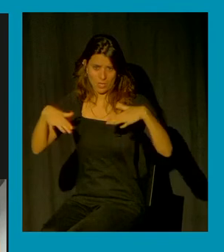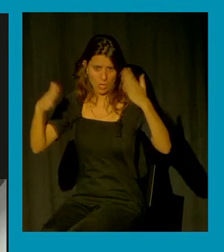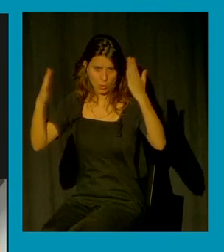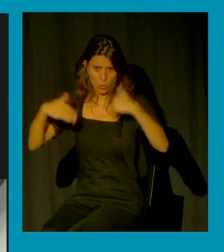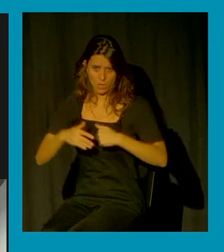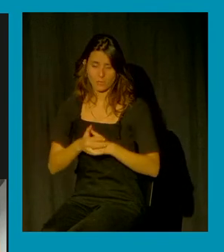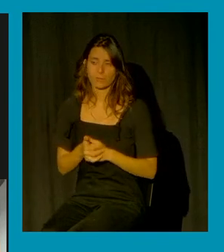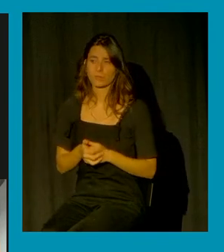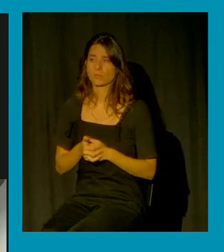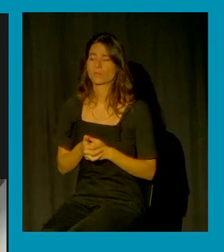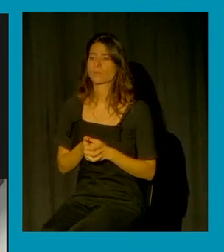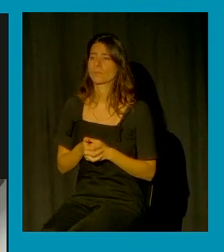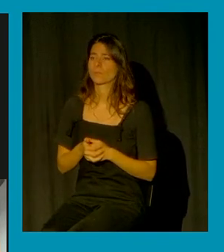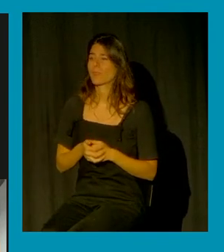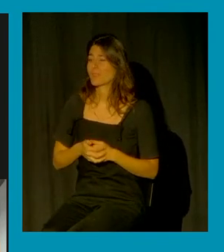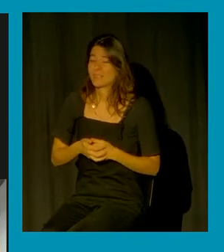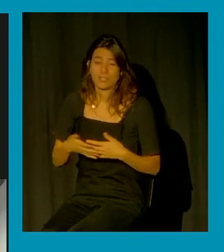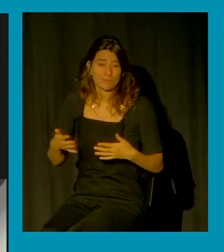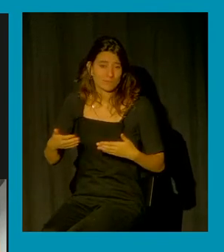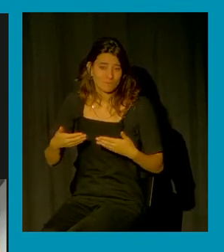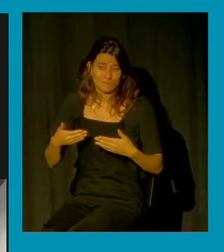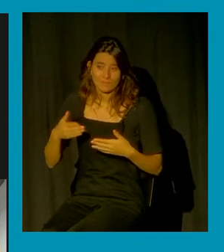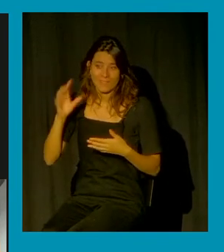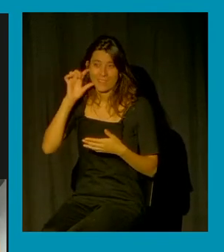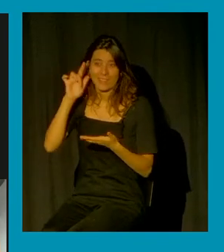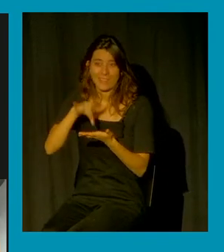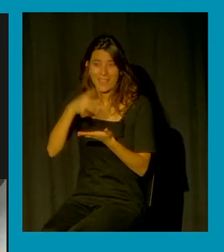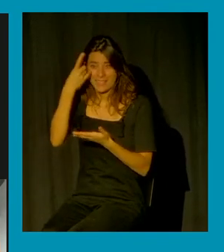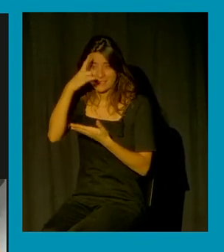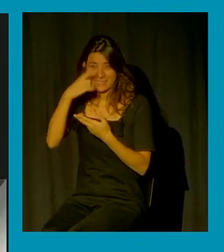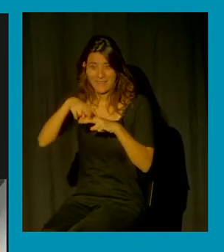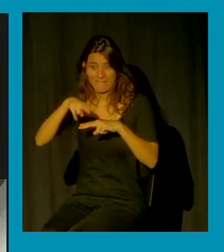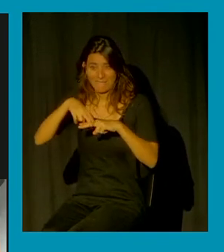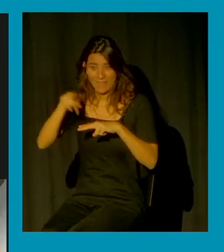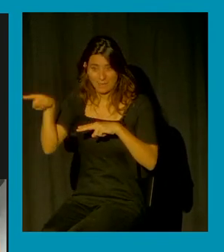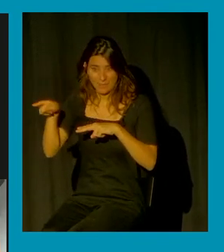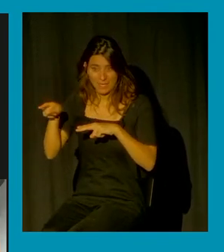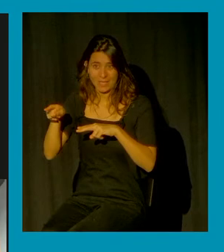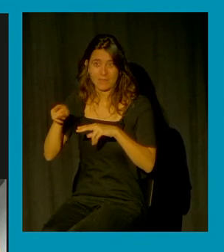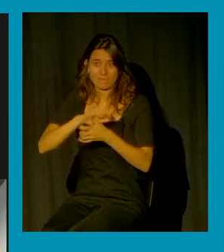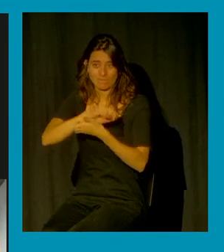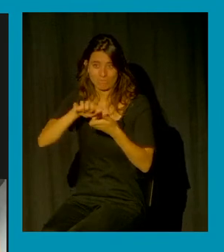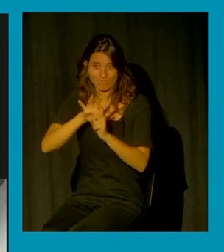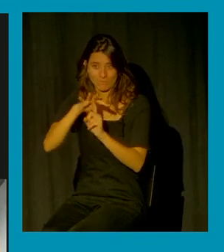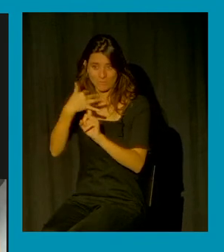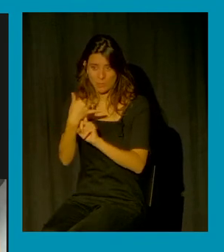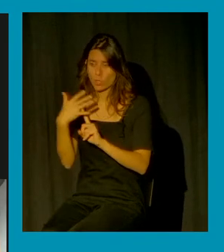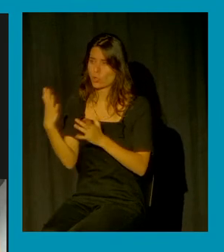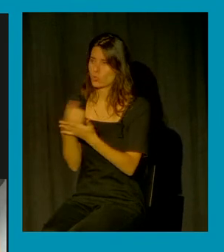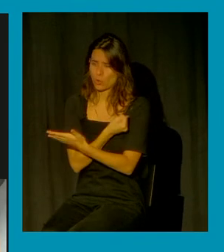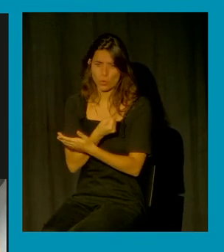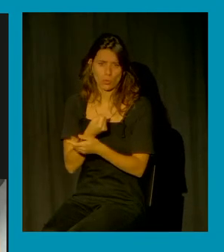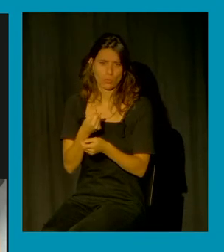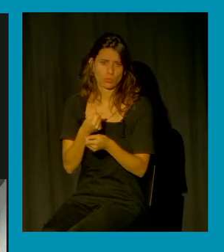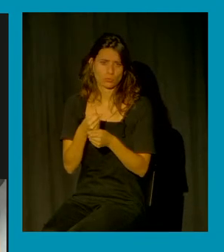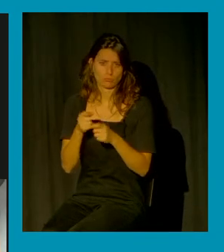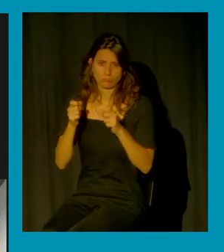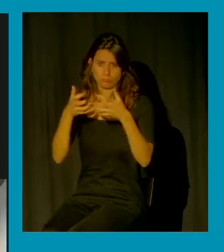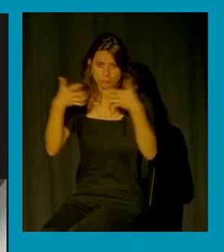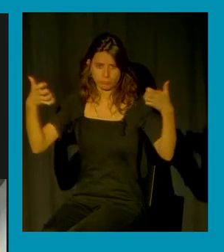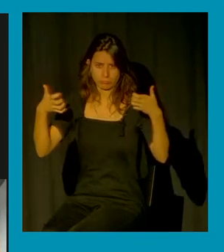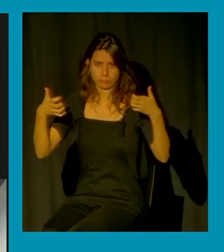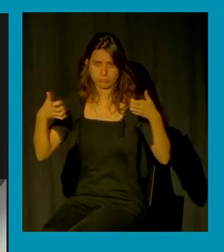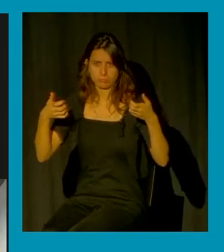e informativos abrieron con estos titulares sin embargo la fotografía nos está diciendo otra cosa la fotografía está poniendo el foco